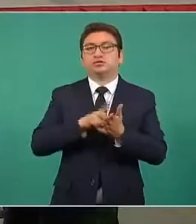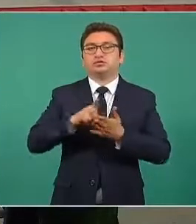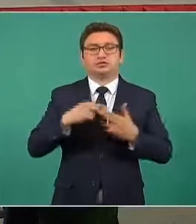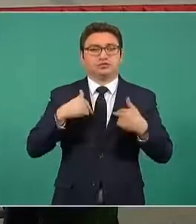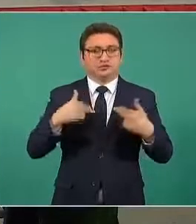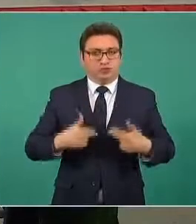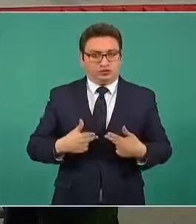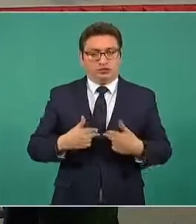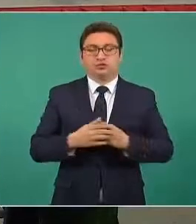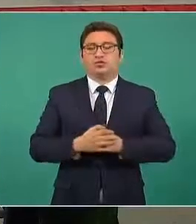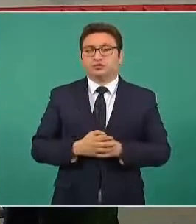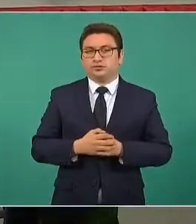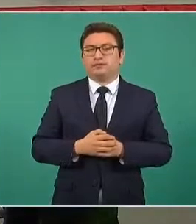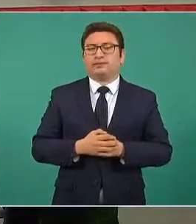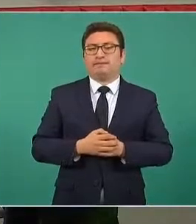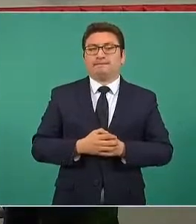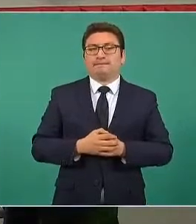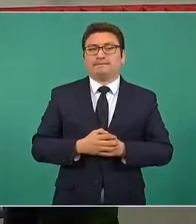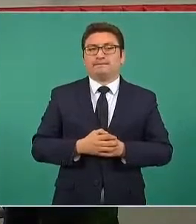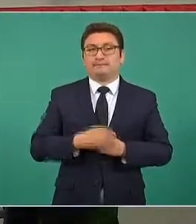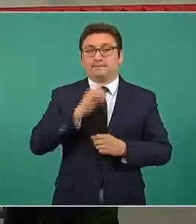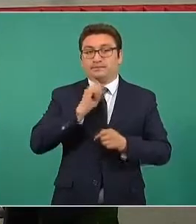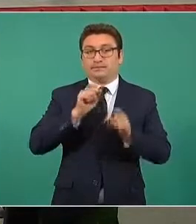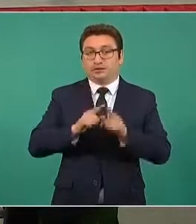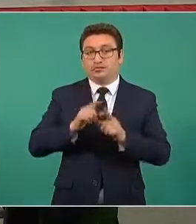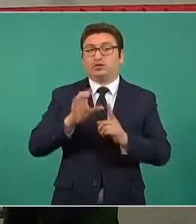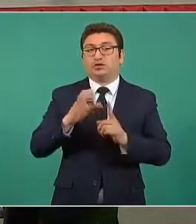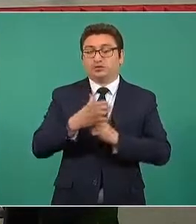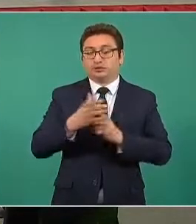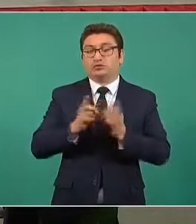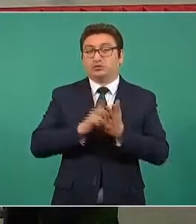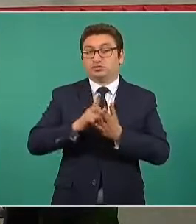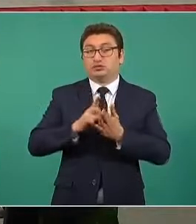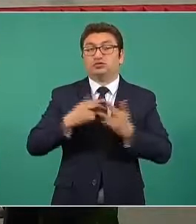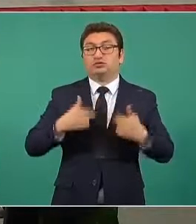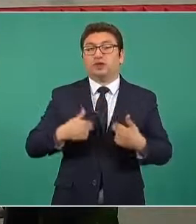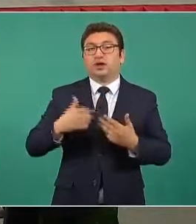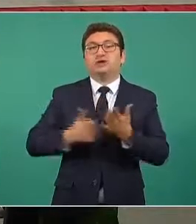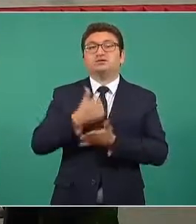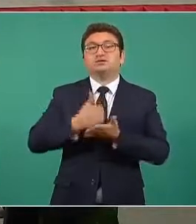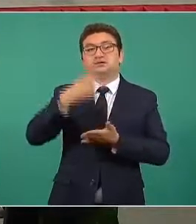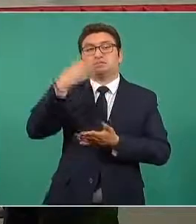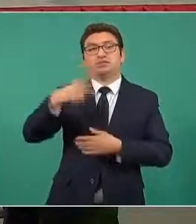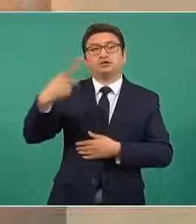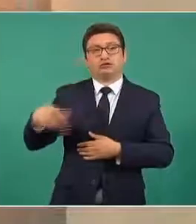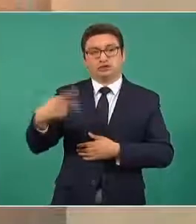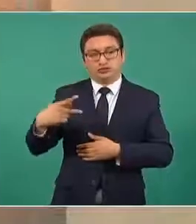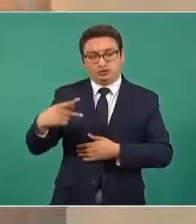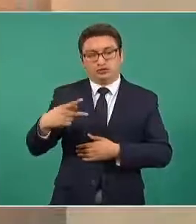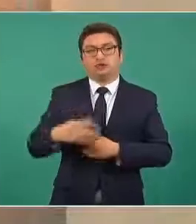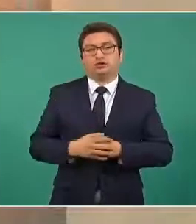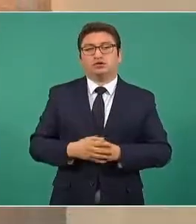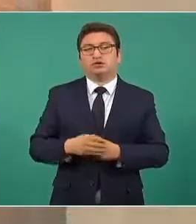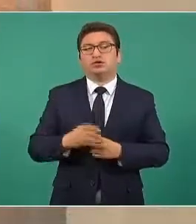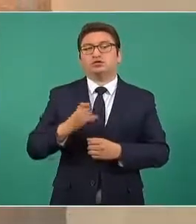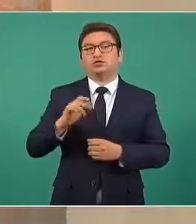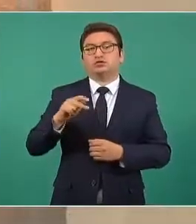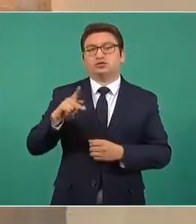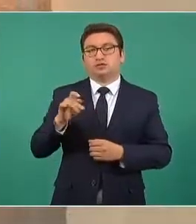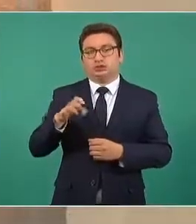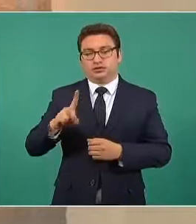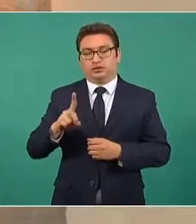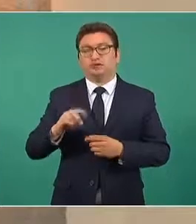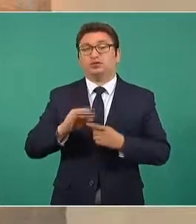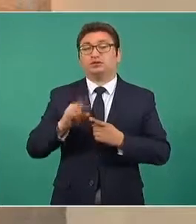Humanos, la misma Comisión, pero de la Ciudad de México, el Consejo Nacional para Prevenir la Discriminación